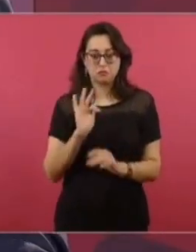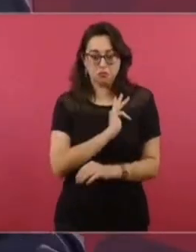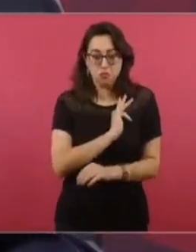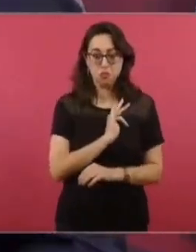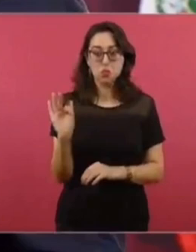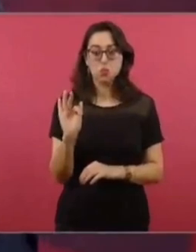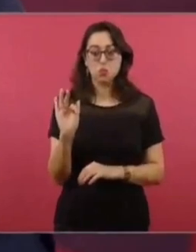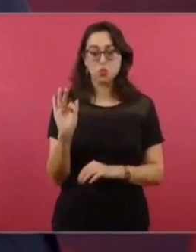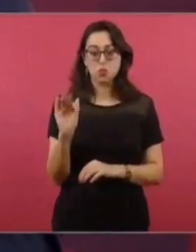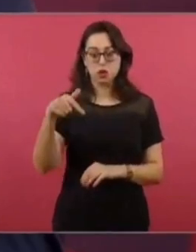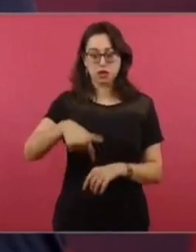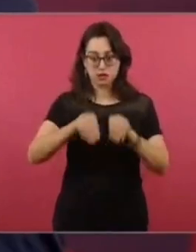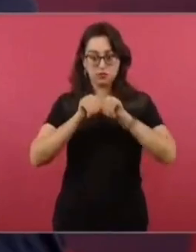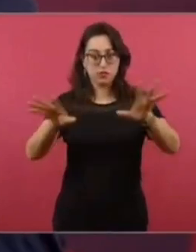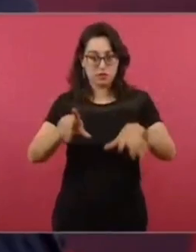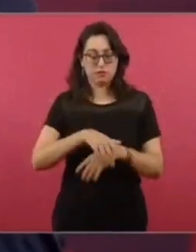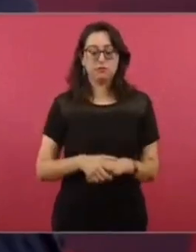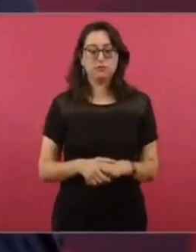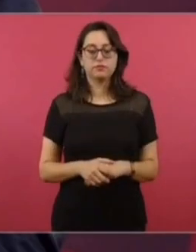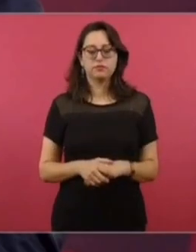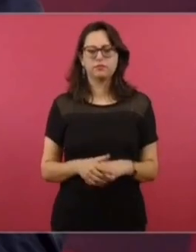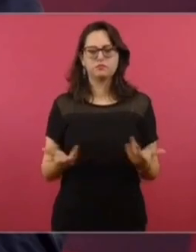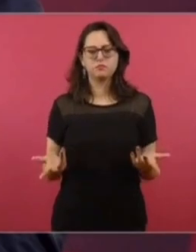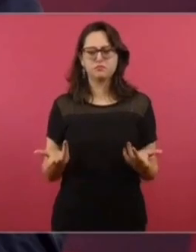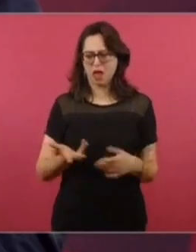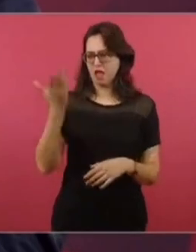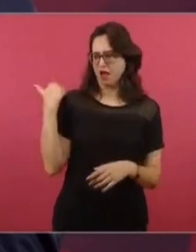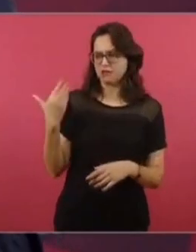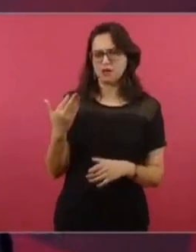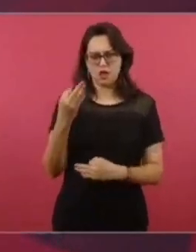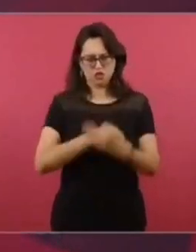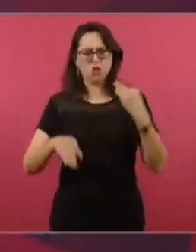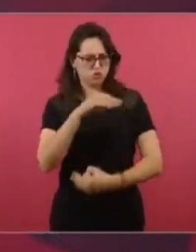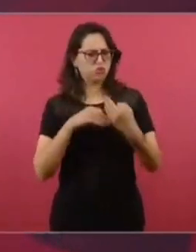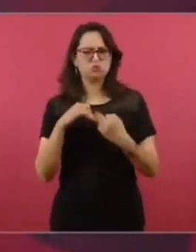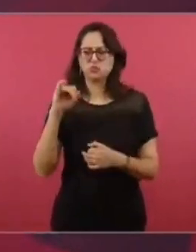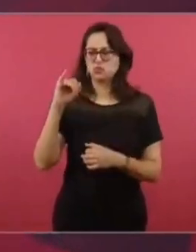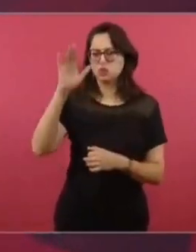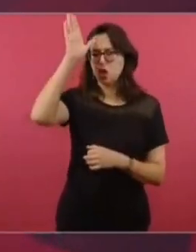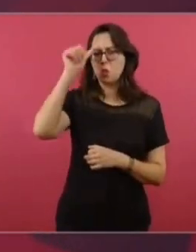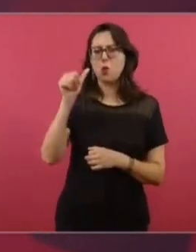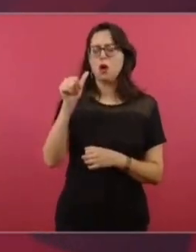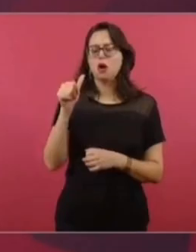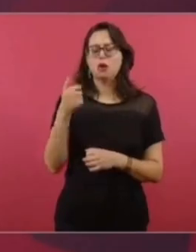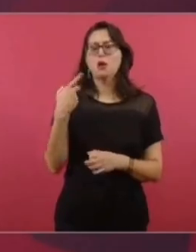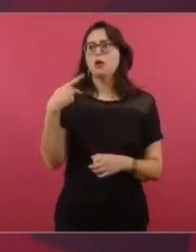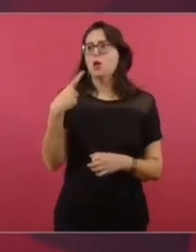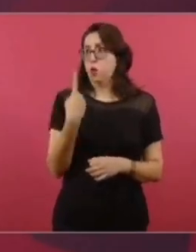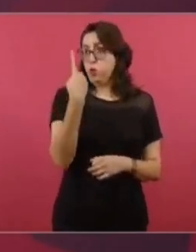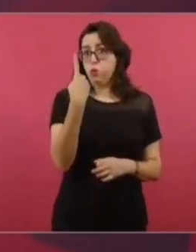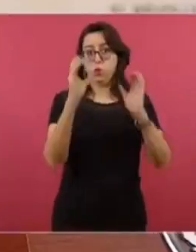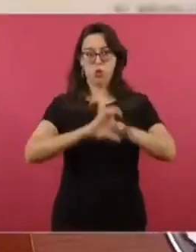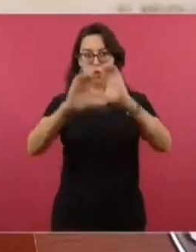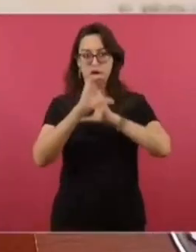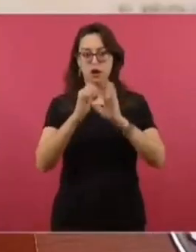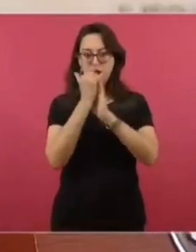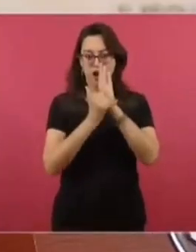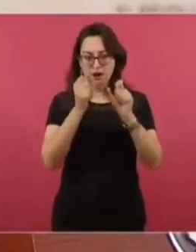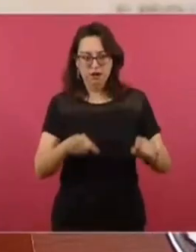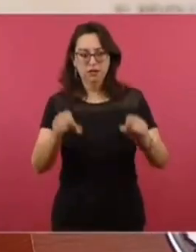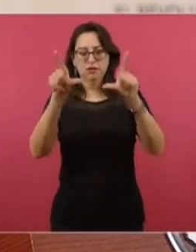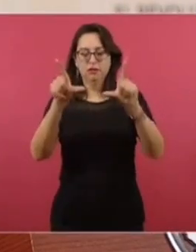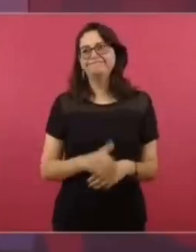en la plataforma nuestra. Todos se han portado muy bien. Solo hubo una que censuraron, pero dos días y nos dieron el permiso.